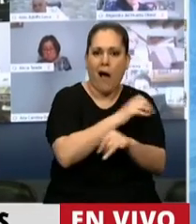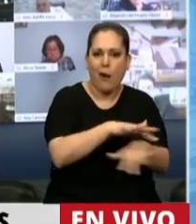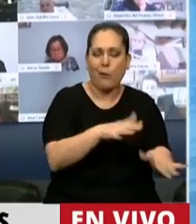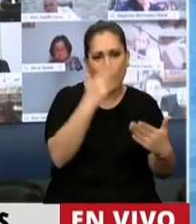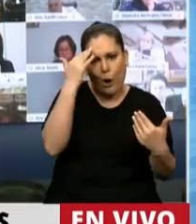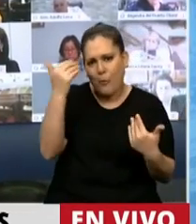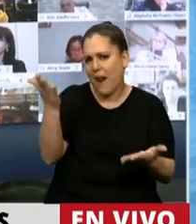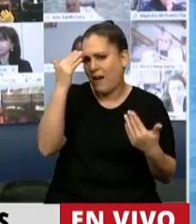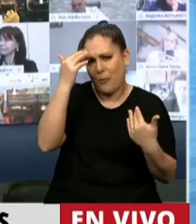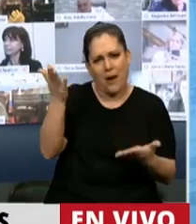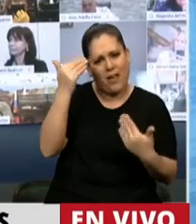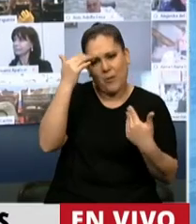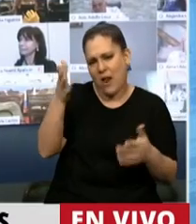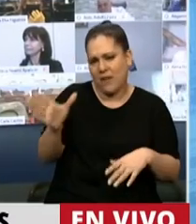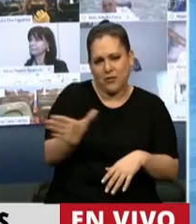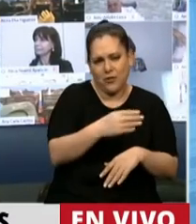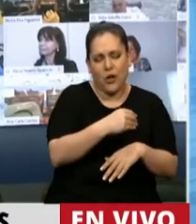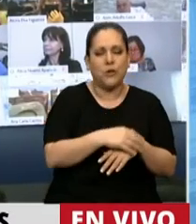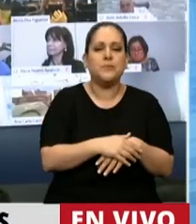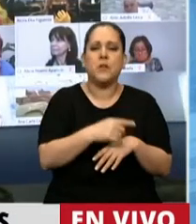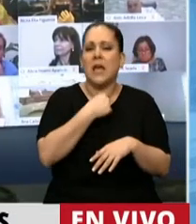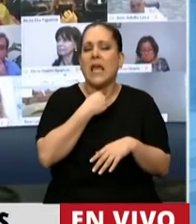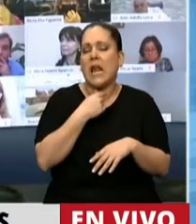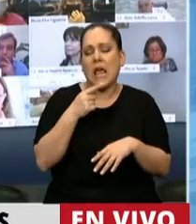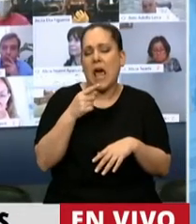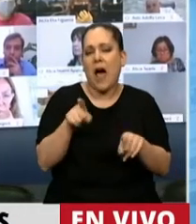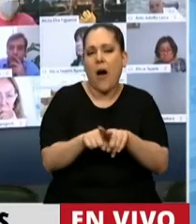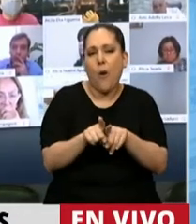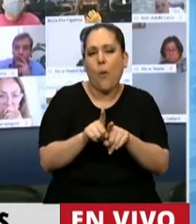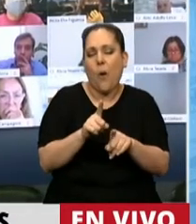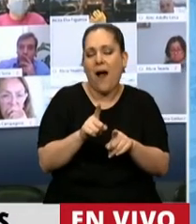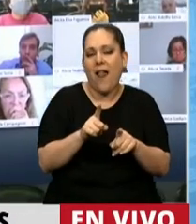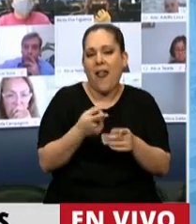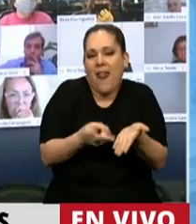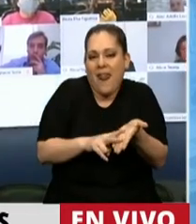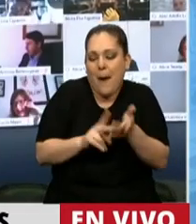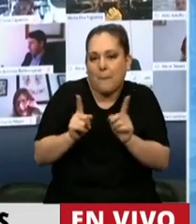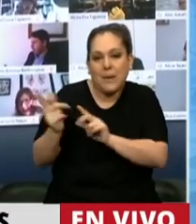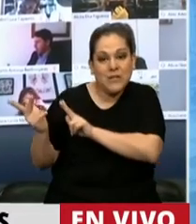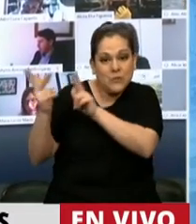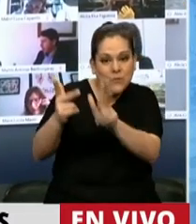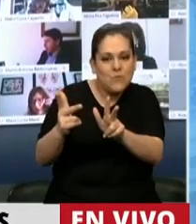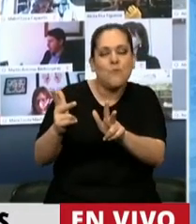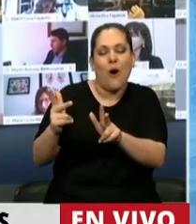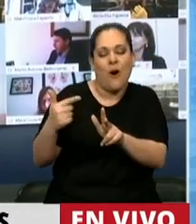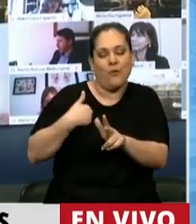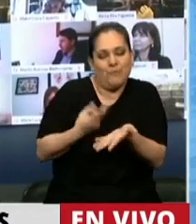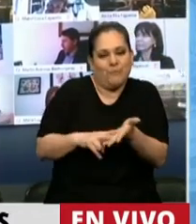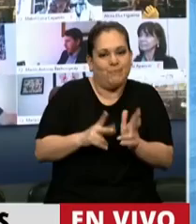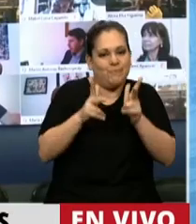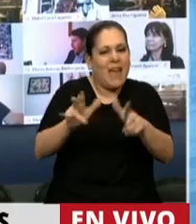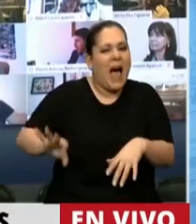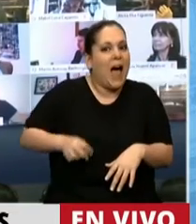homenajes. Y yo simplemente quería recordar algo que él dijo en un reportaje, en una entrevista en el año 2004.